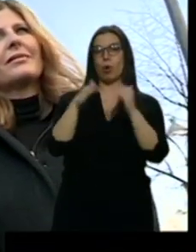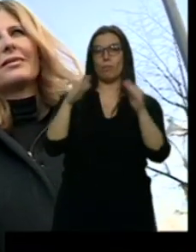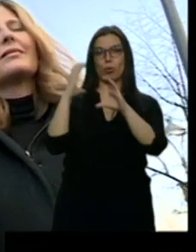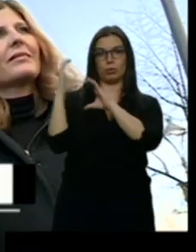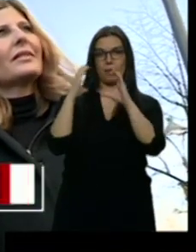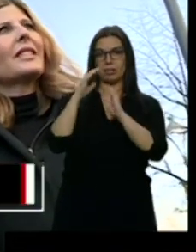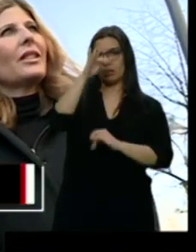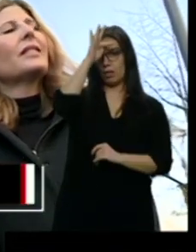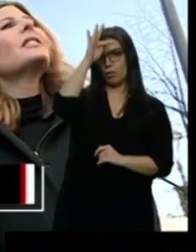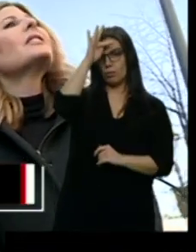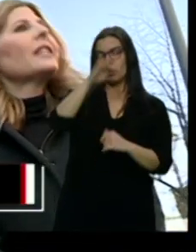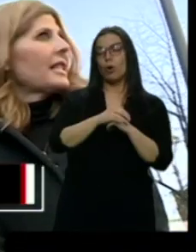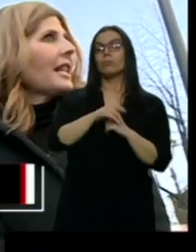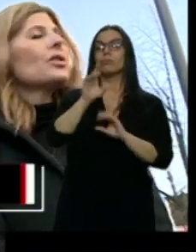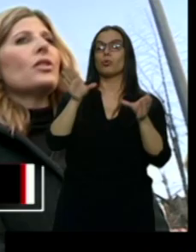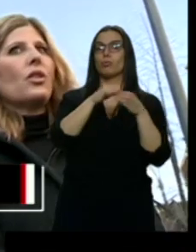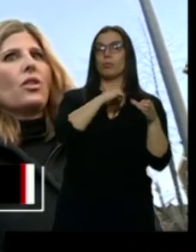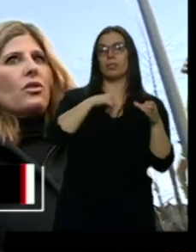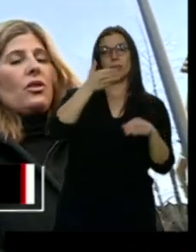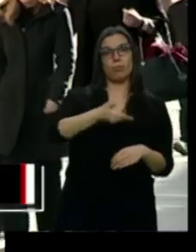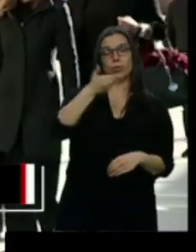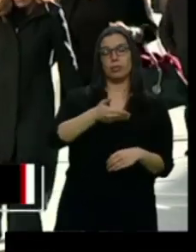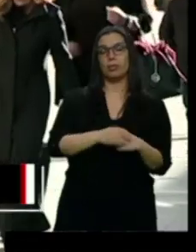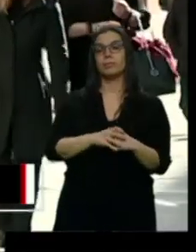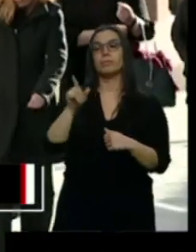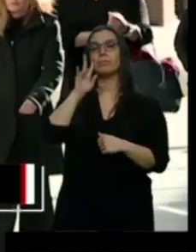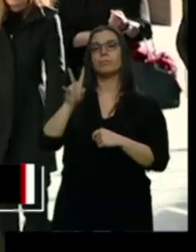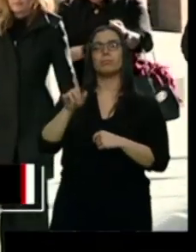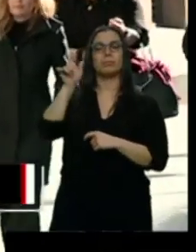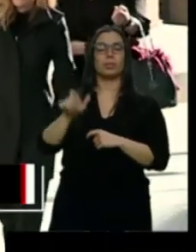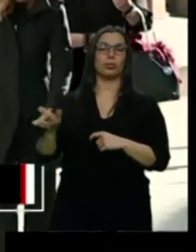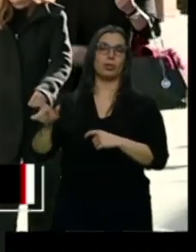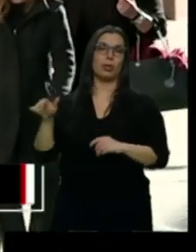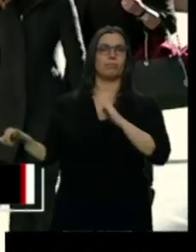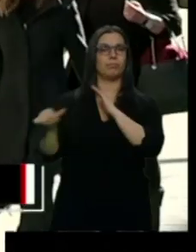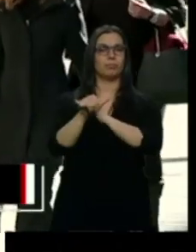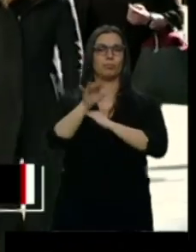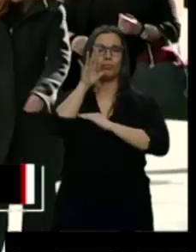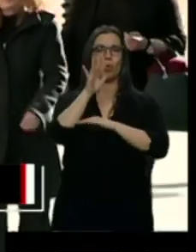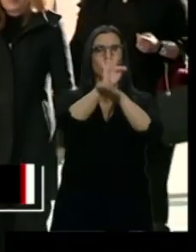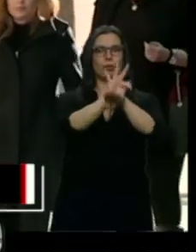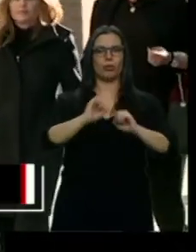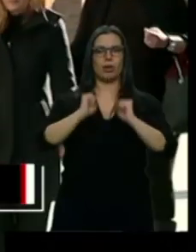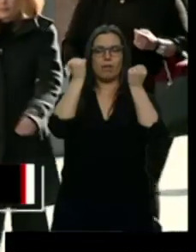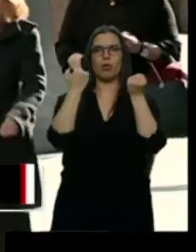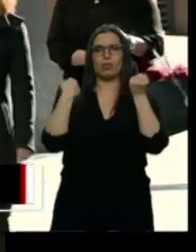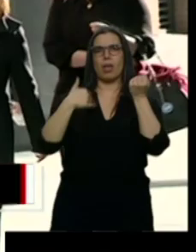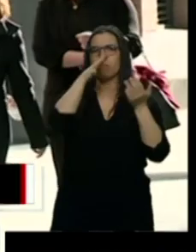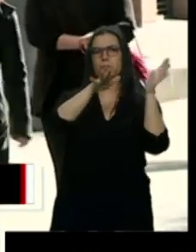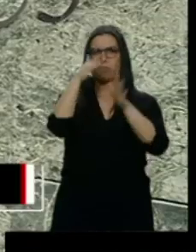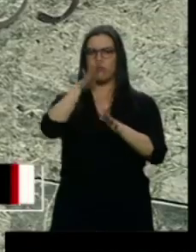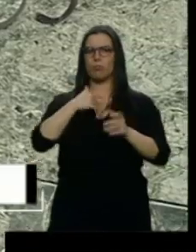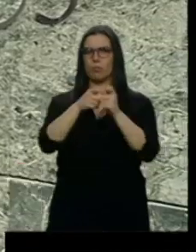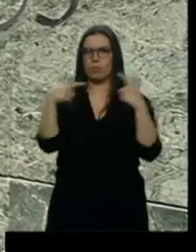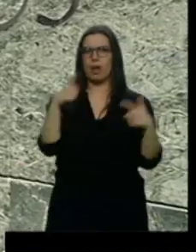Los afectados por el presunto fraude de El Salvador han presentado 25 denuncias y se esperan otras 100. En las urnas de las cenizas han encontrado piedras